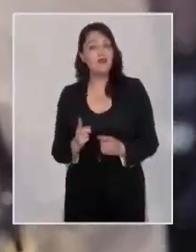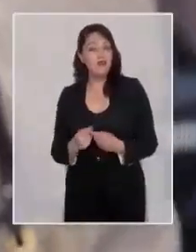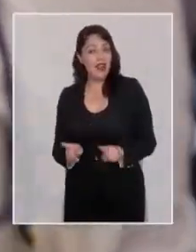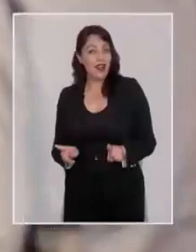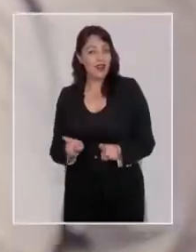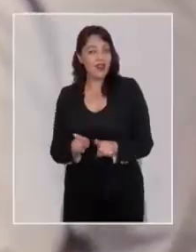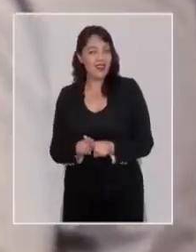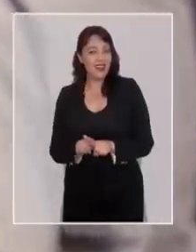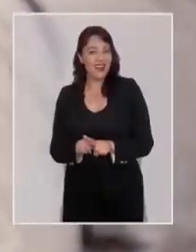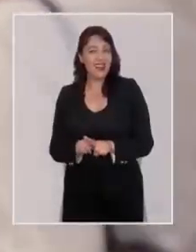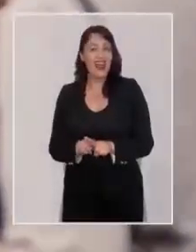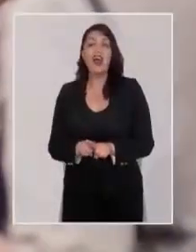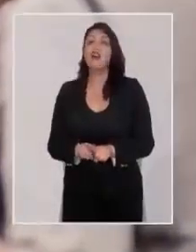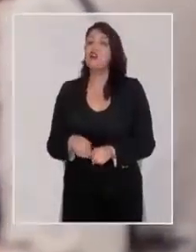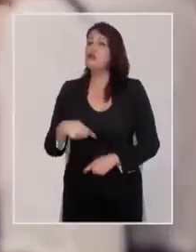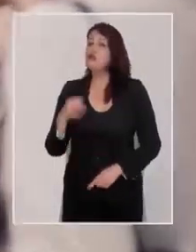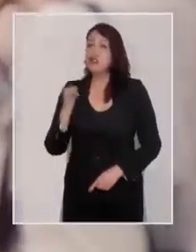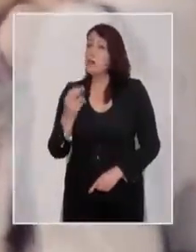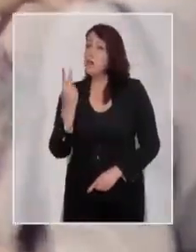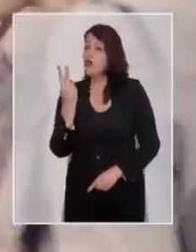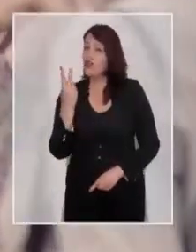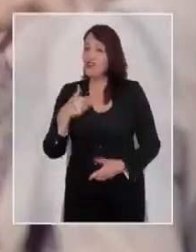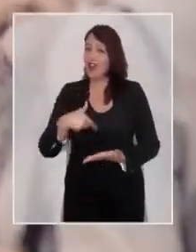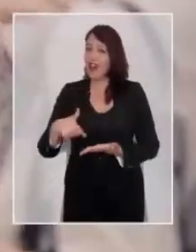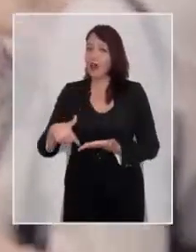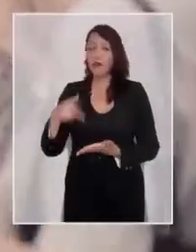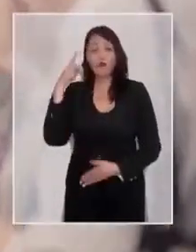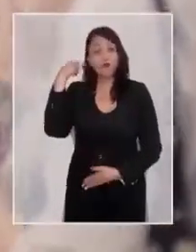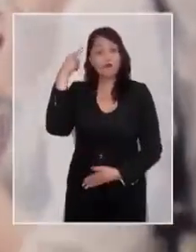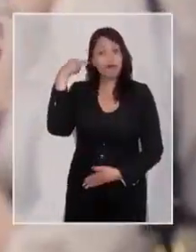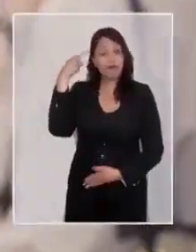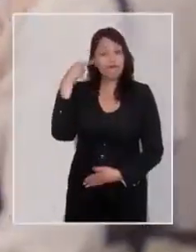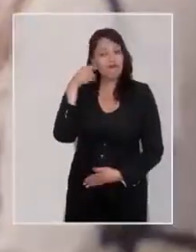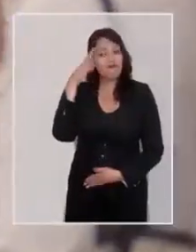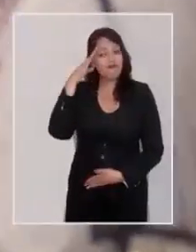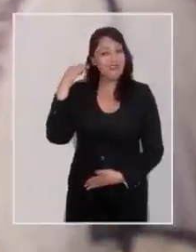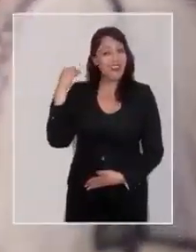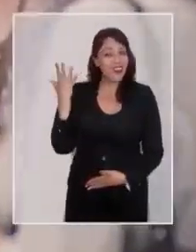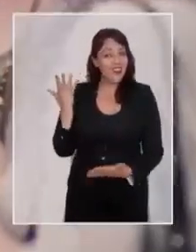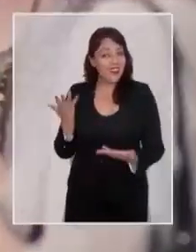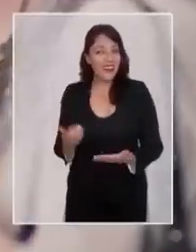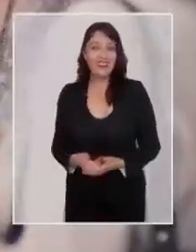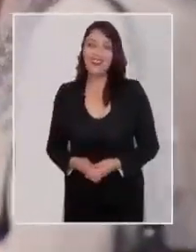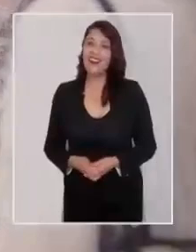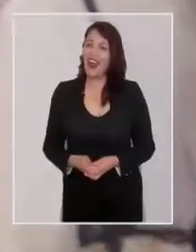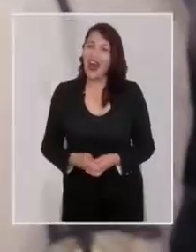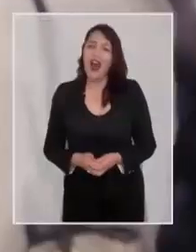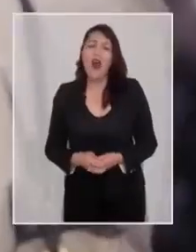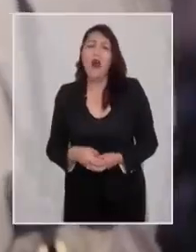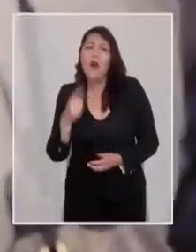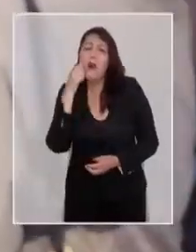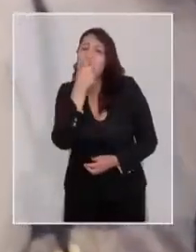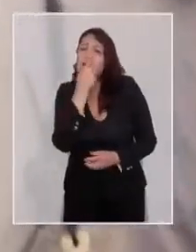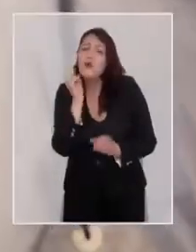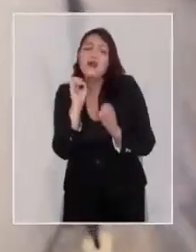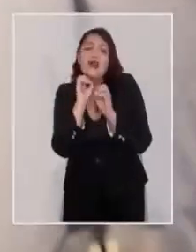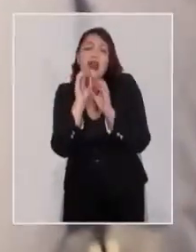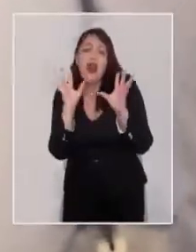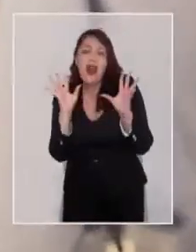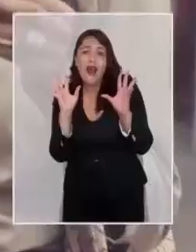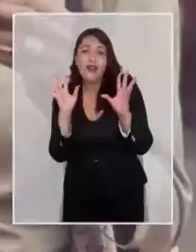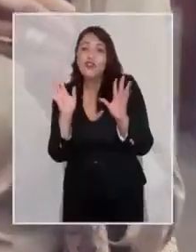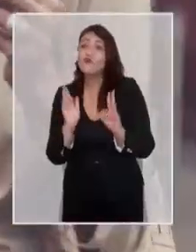me perdió. de mis hermanas, yo siempre ando con dos lapicitos por si una cabeza de pollo se le olvida. Ay, qué lindo ojito